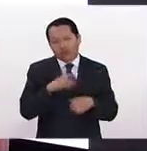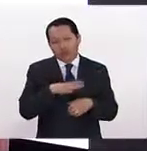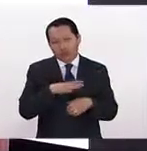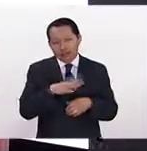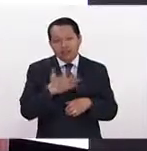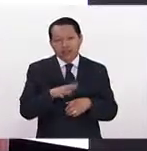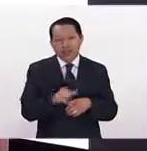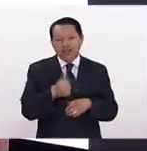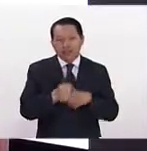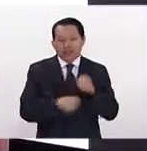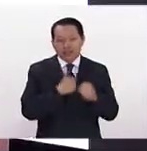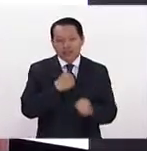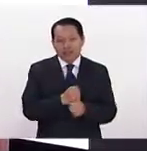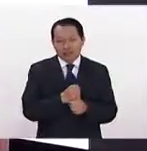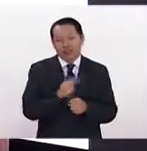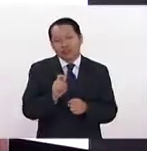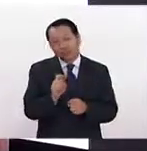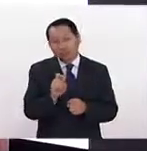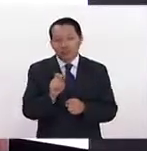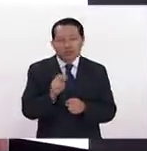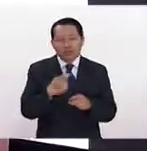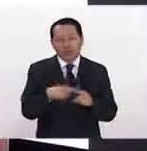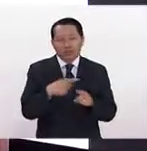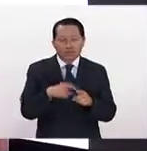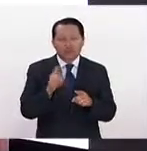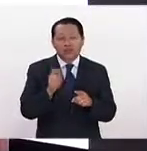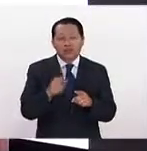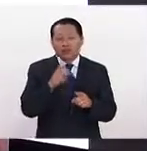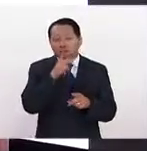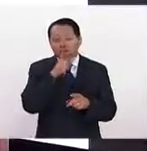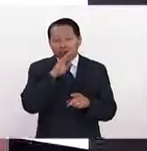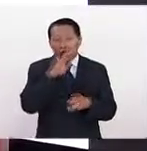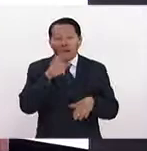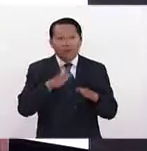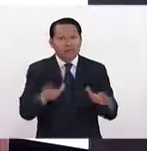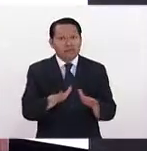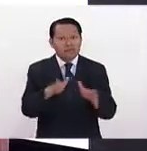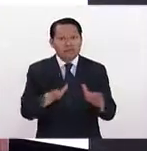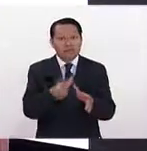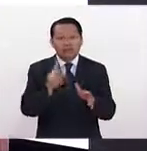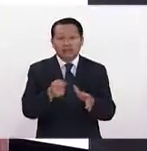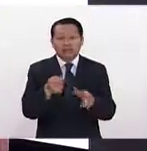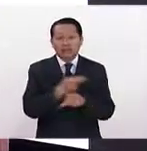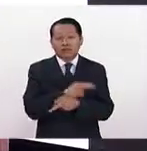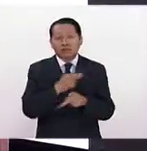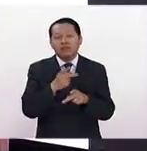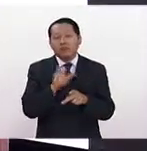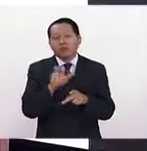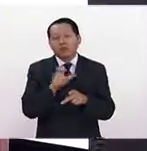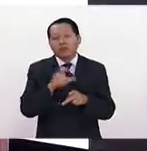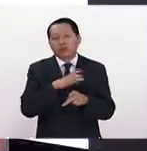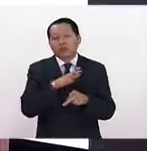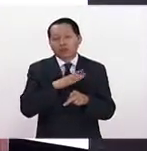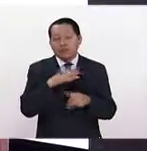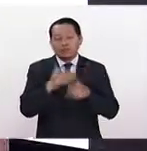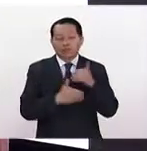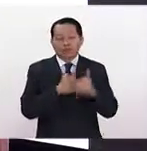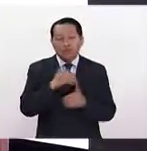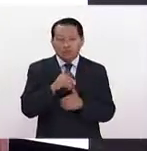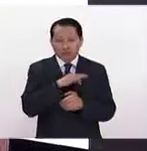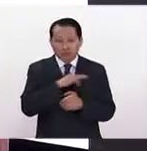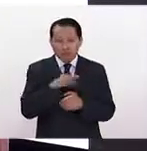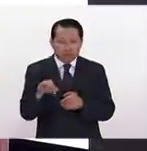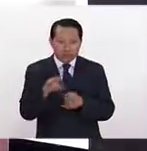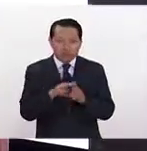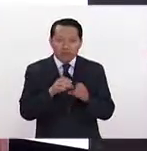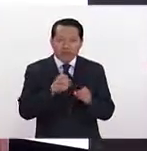10, 11 años, ay, es que es la noviecita, el noviecito, no sé qué, los papás incluso lo fomentan cuando a mejor se vuelven factores incluso de